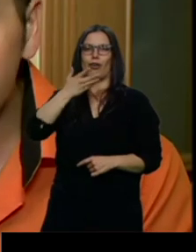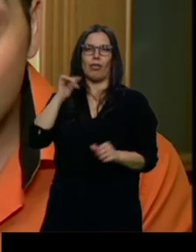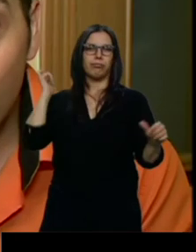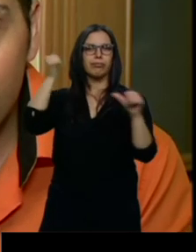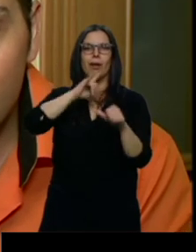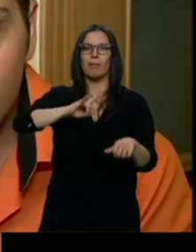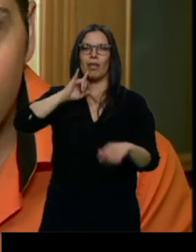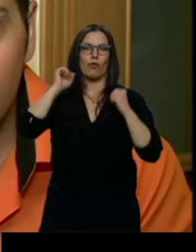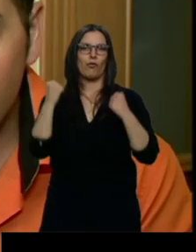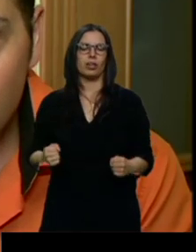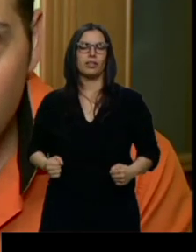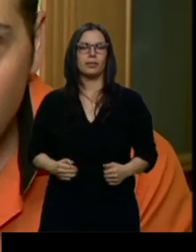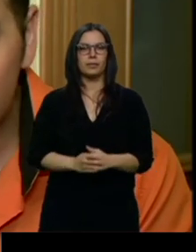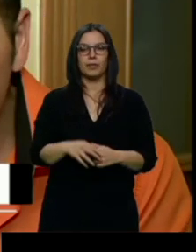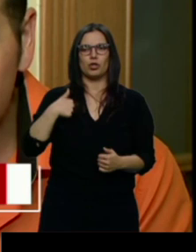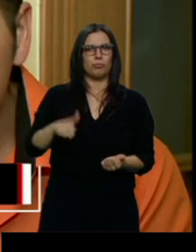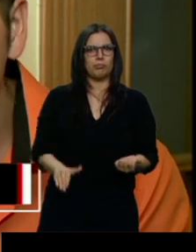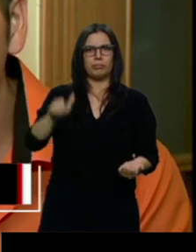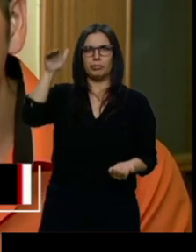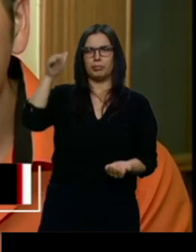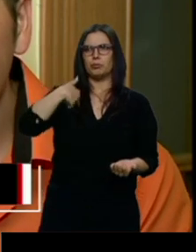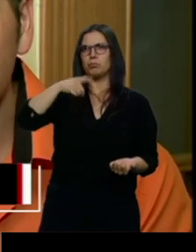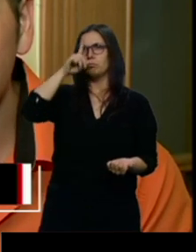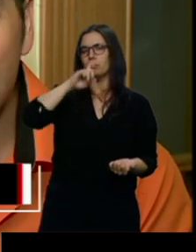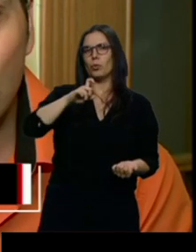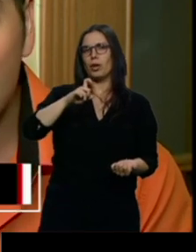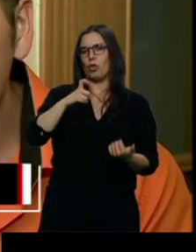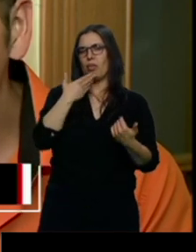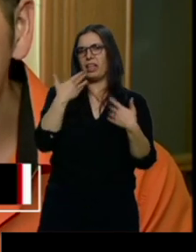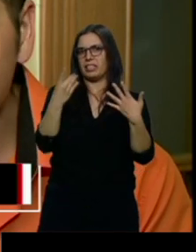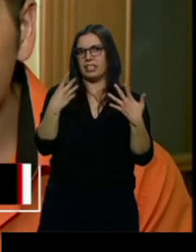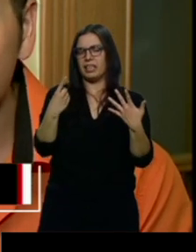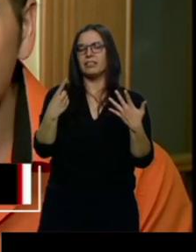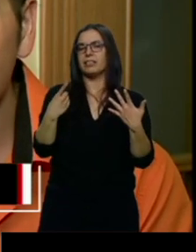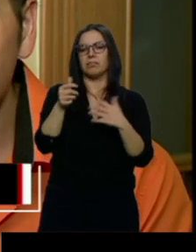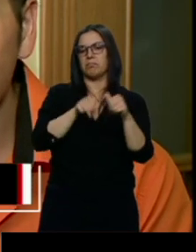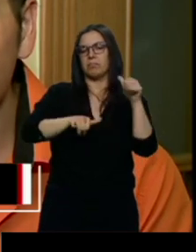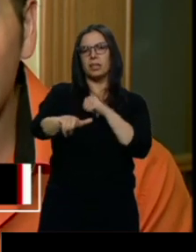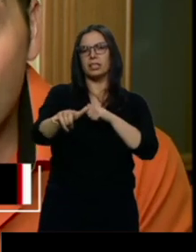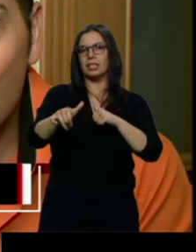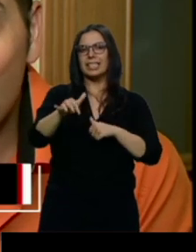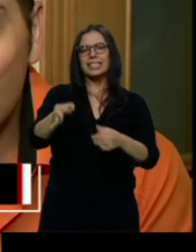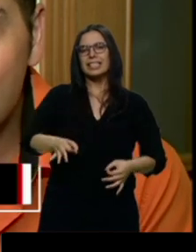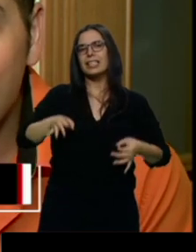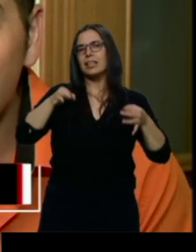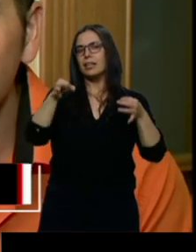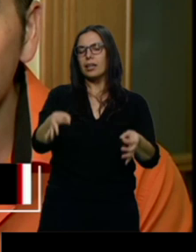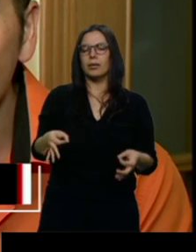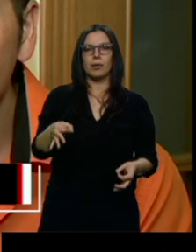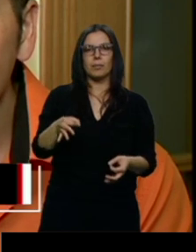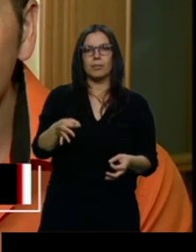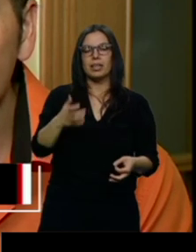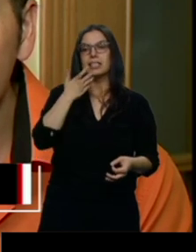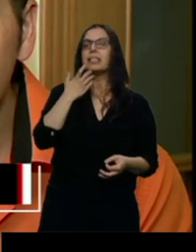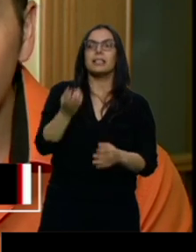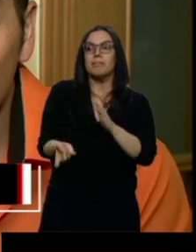Ya desde muy pequeñito, desde que venía, yo recuerdo aproximadamente seis años, a partir de ese momento siempre, siempre me quedaba todo lo que salía al mercado